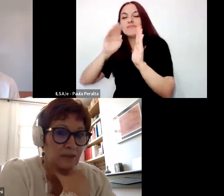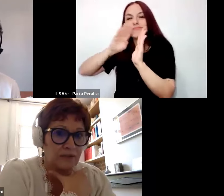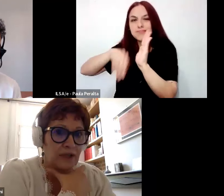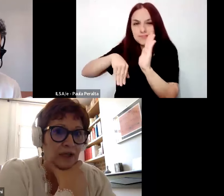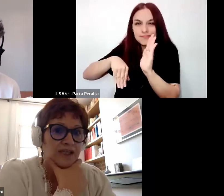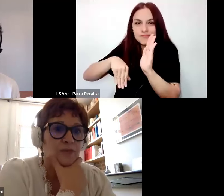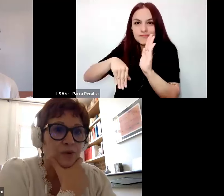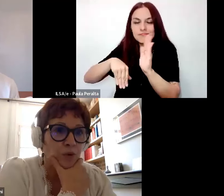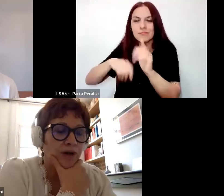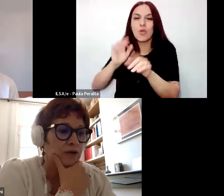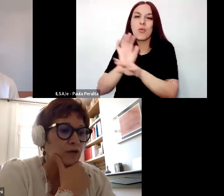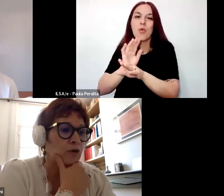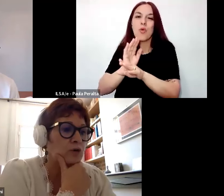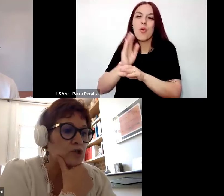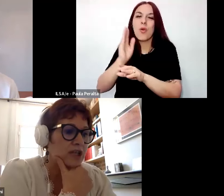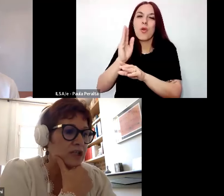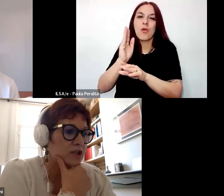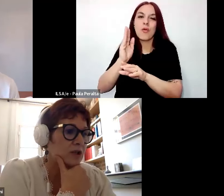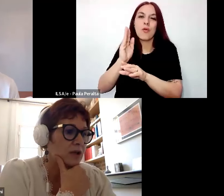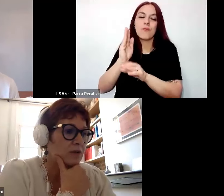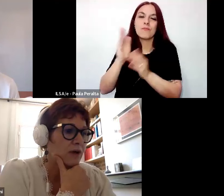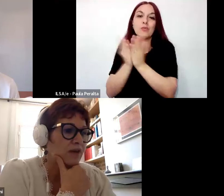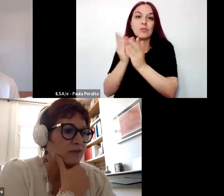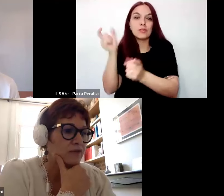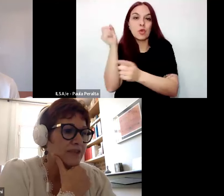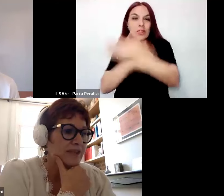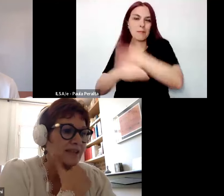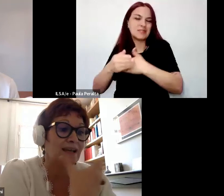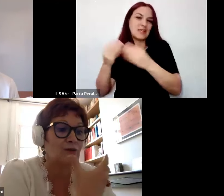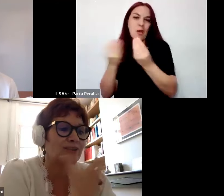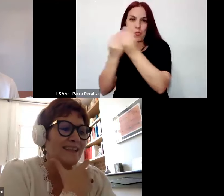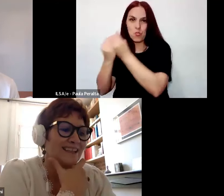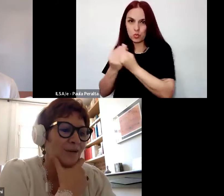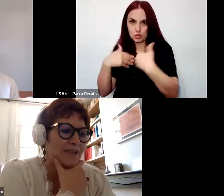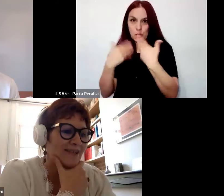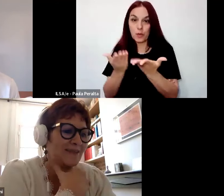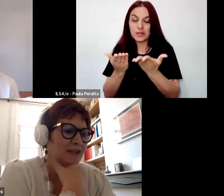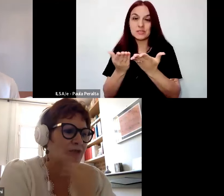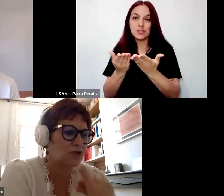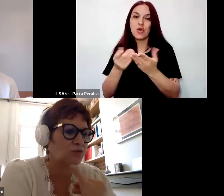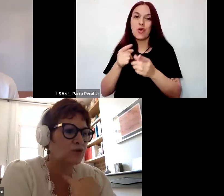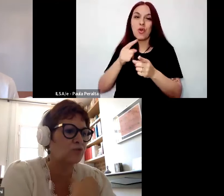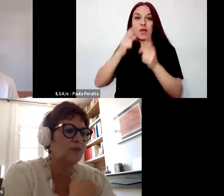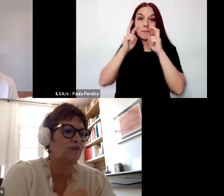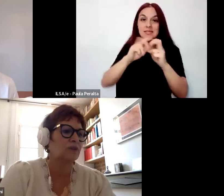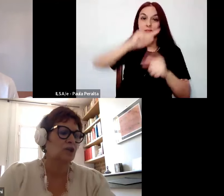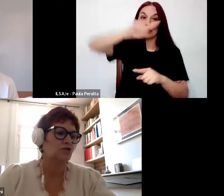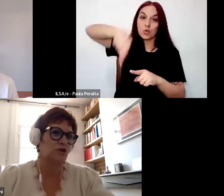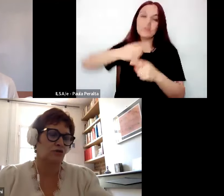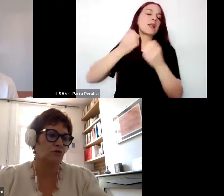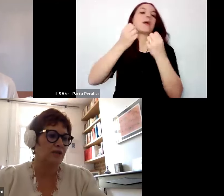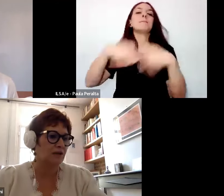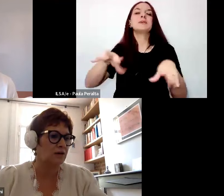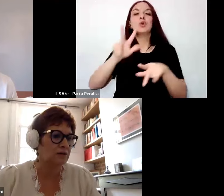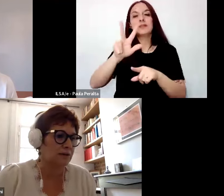porcentaje alto de estudiantes con discapacidad. Por eso nuestra investigación empezó hace